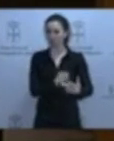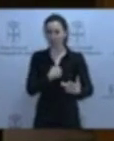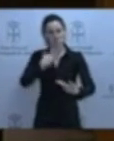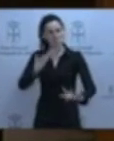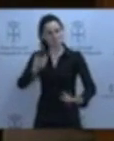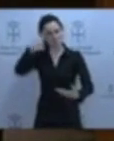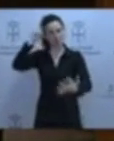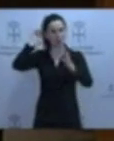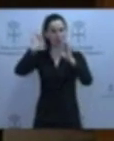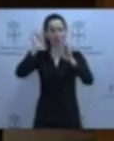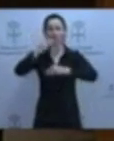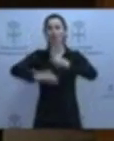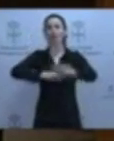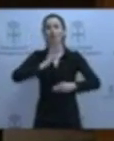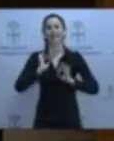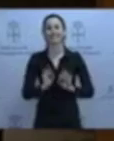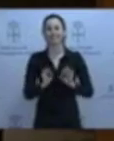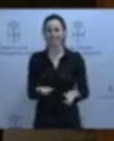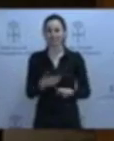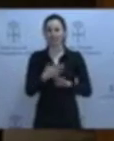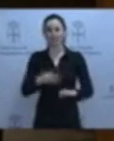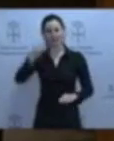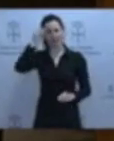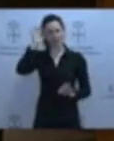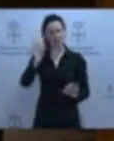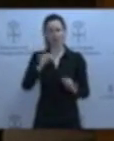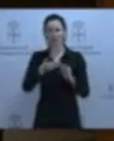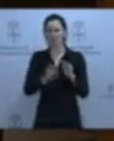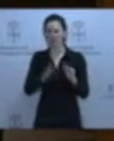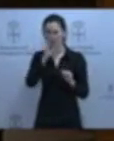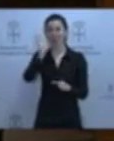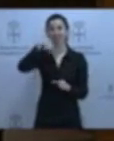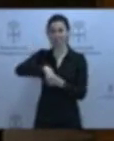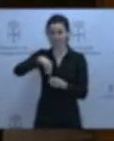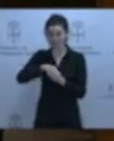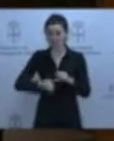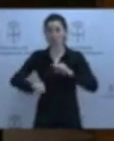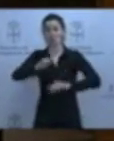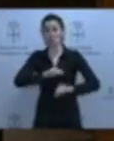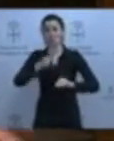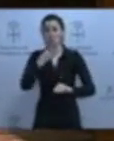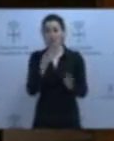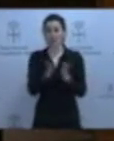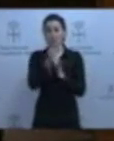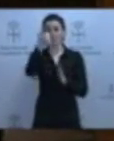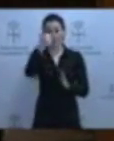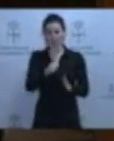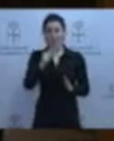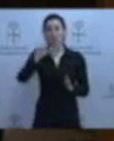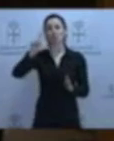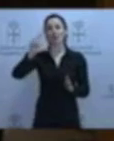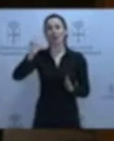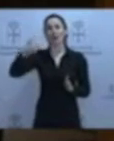haga esto. Claro que lo que nos parece menos razonable es que cuando la solución viene desde dentro, viene desde sus propios compañeros, Chimo Puig o Javier Lambán,